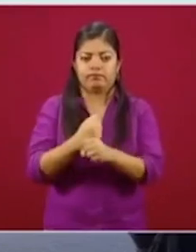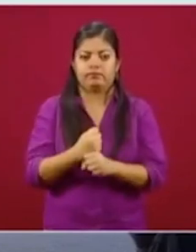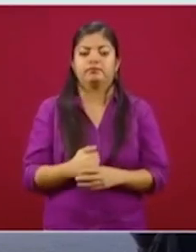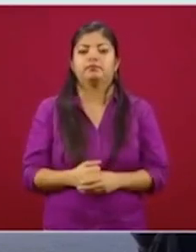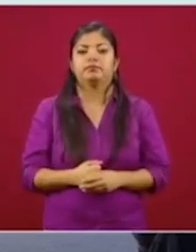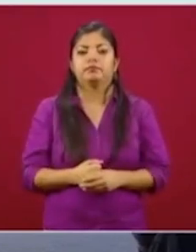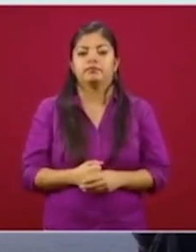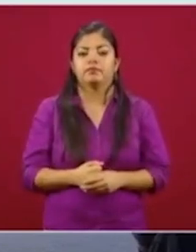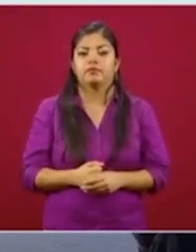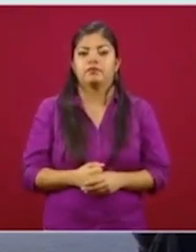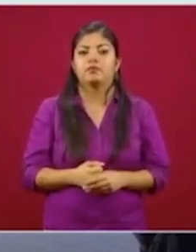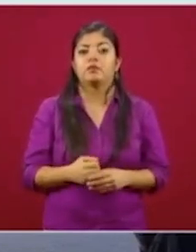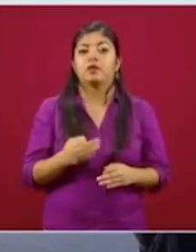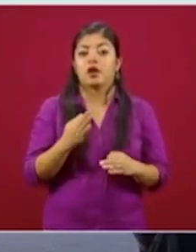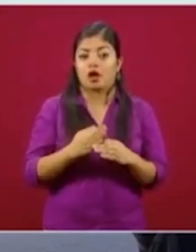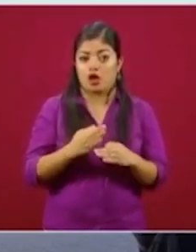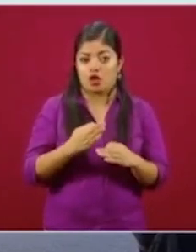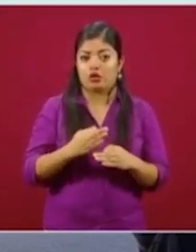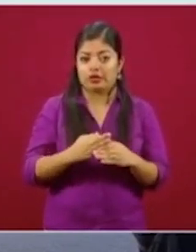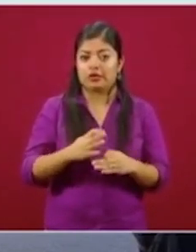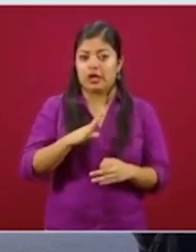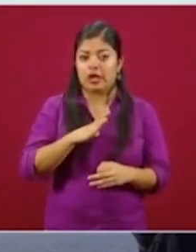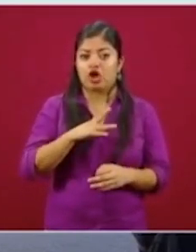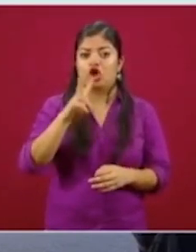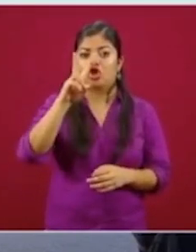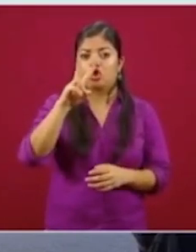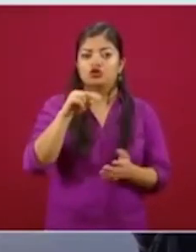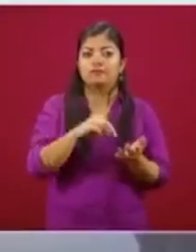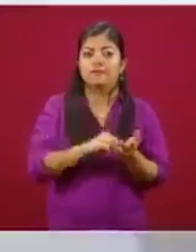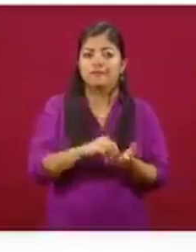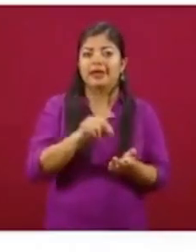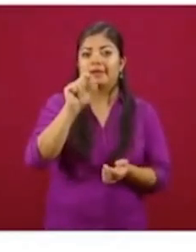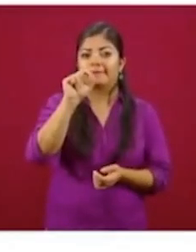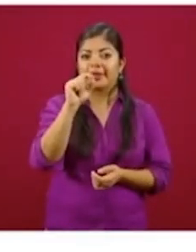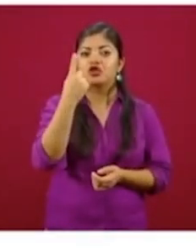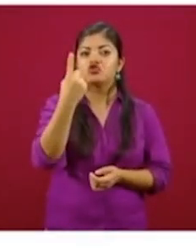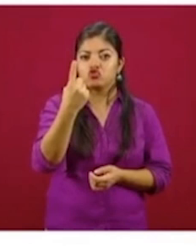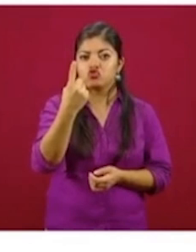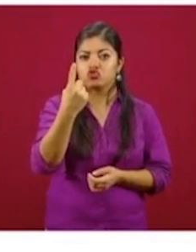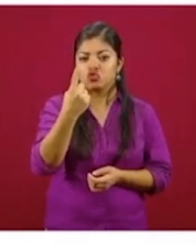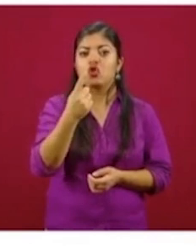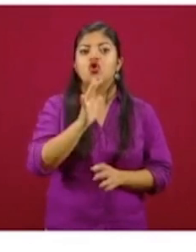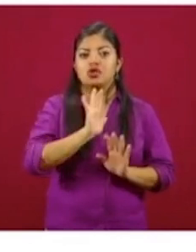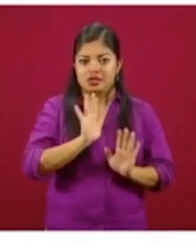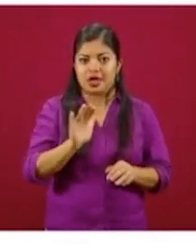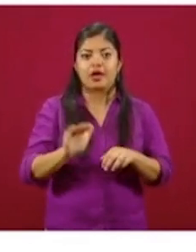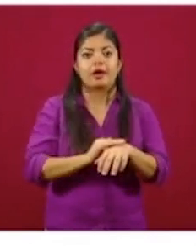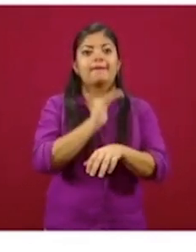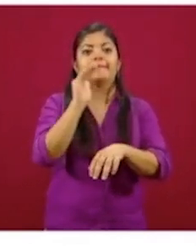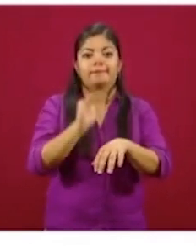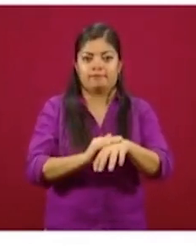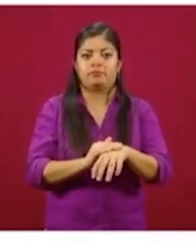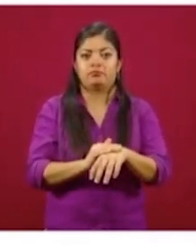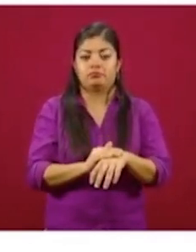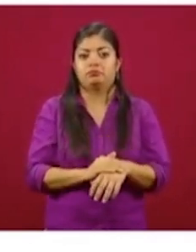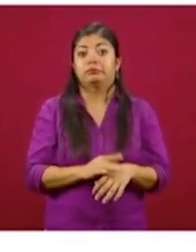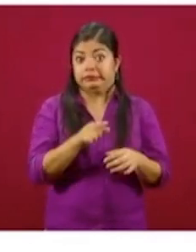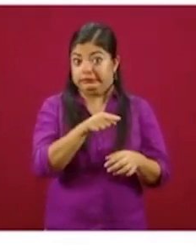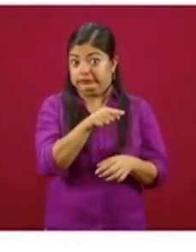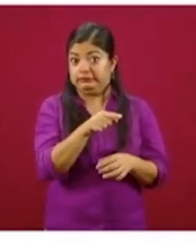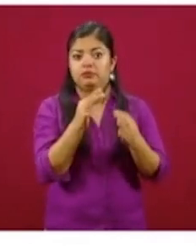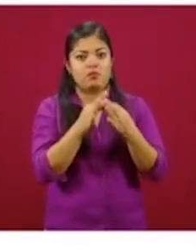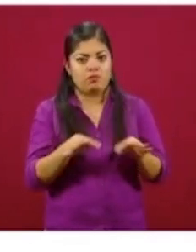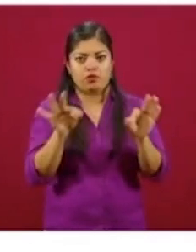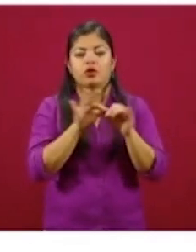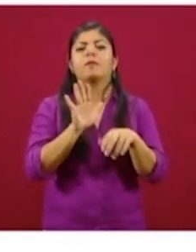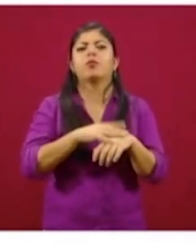En este momento llevamos dos mil veintiún créditos aprobados, esto es muy importante porque la aprobación de estos créditos